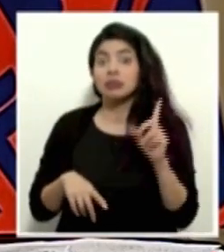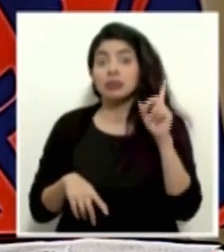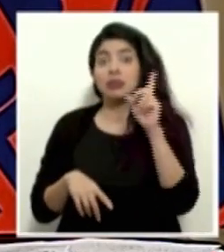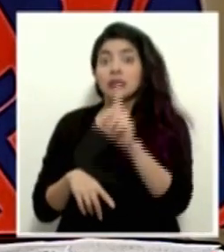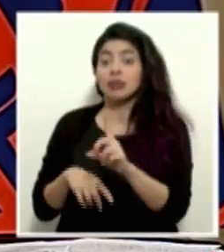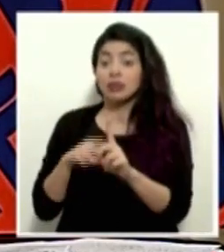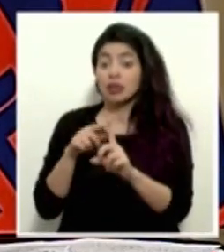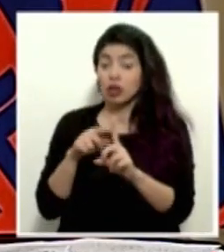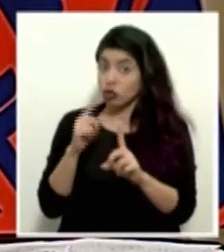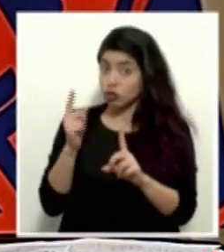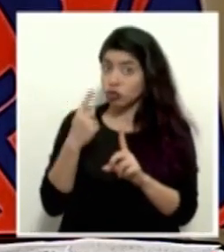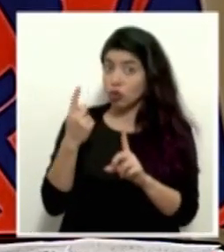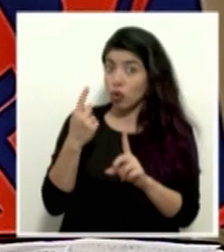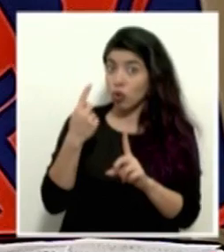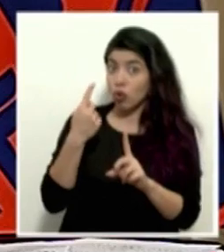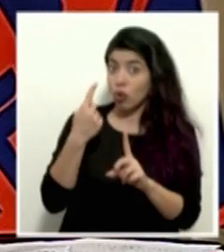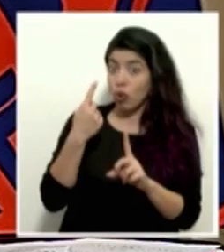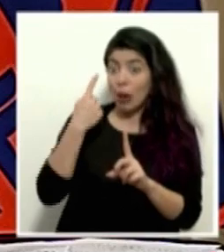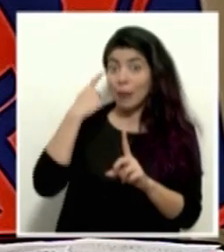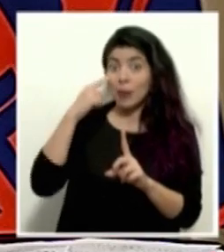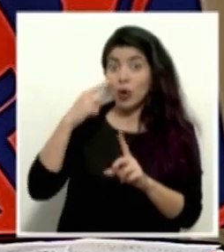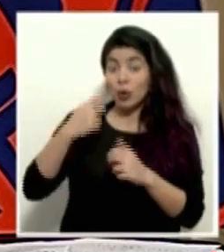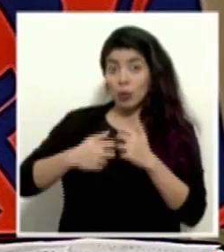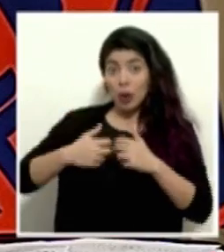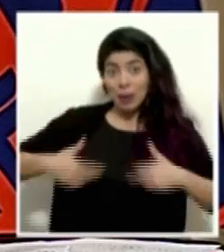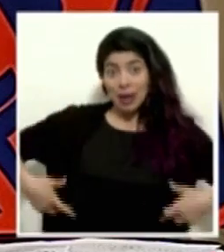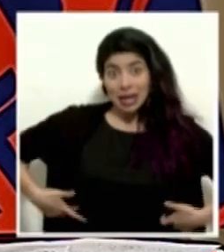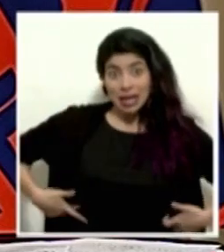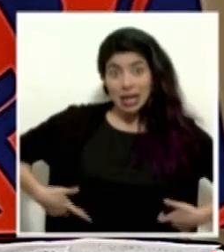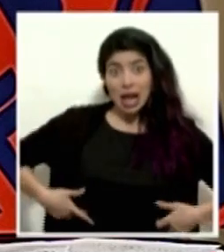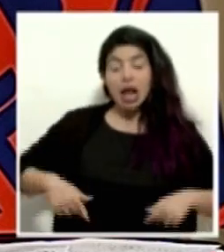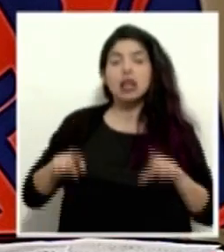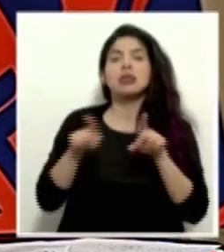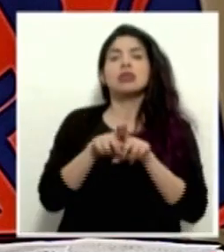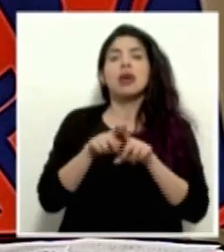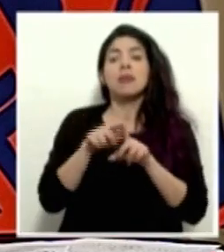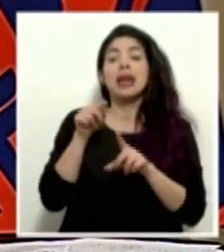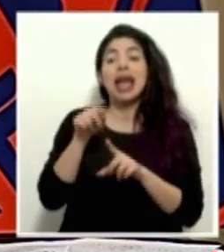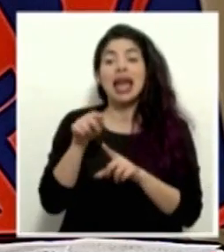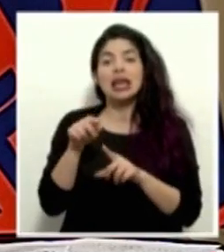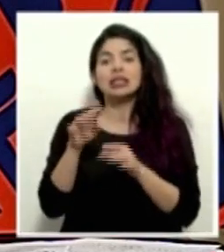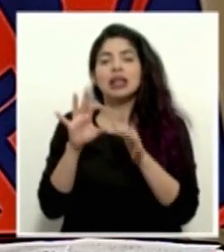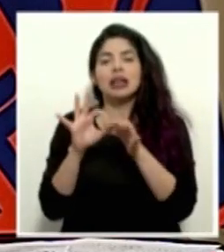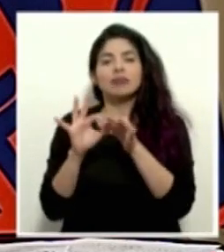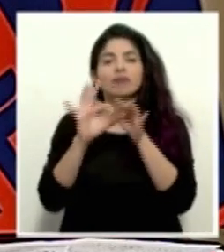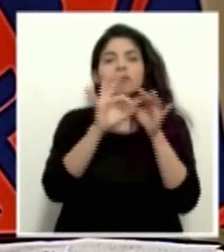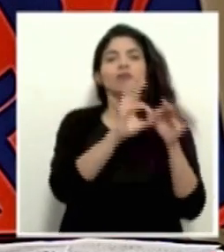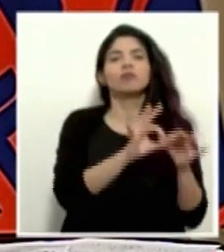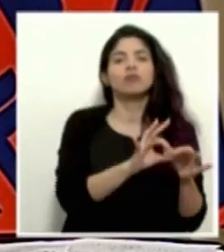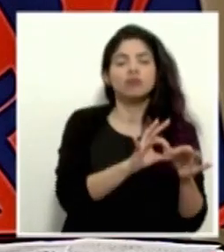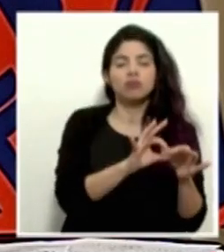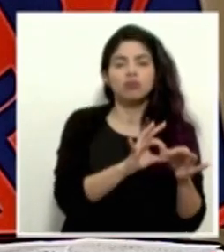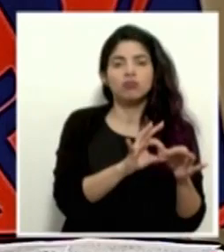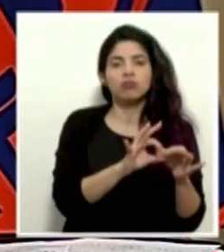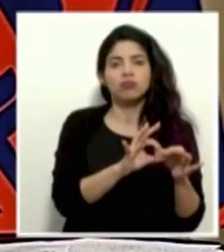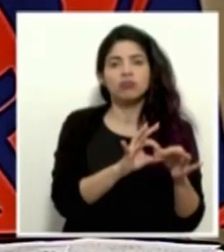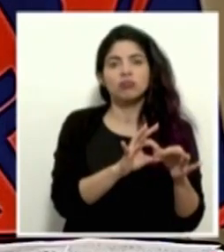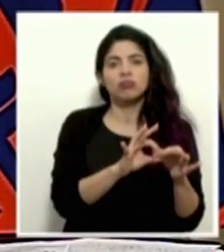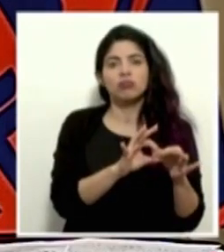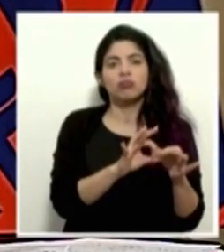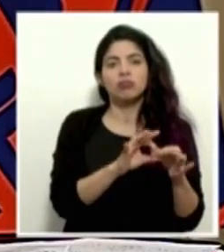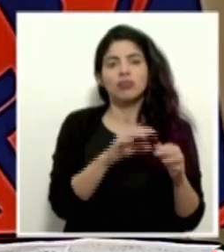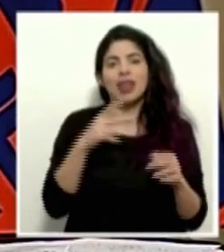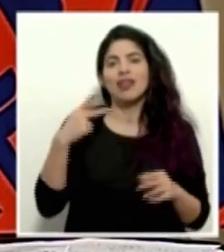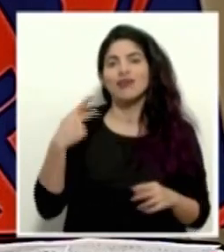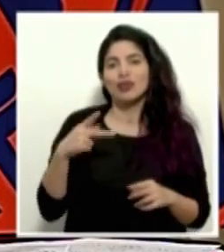solo por la insuficiencia en sí sino que es una manifestación de ese